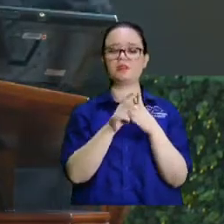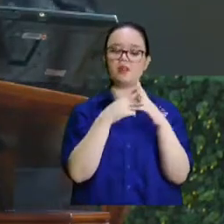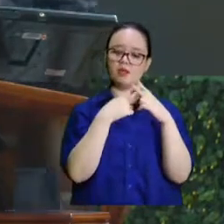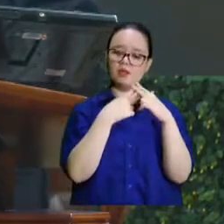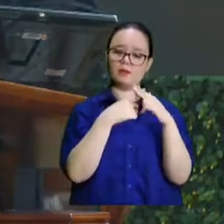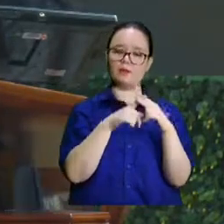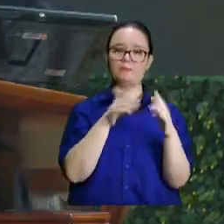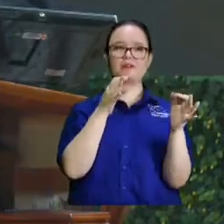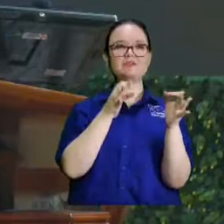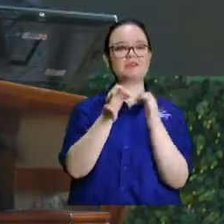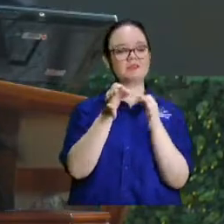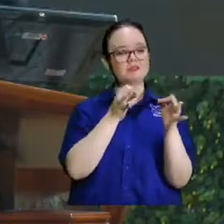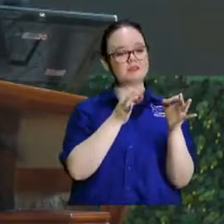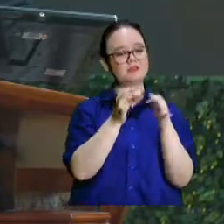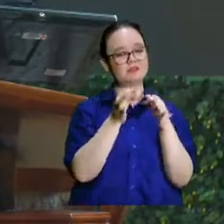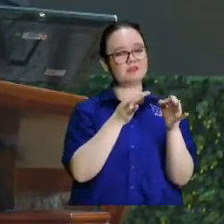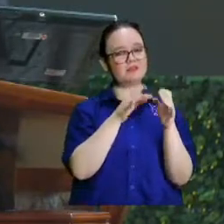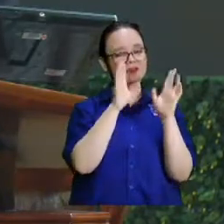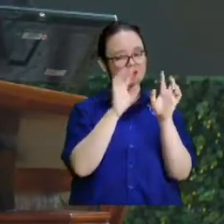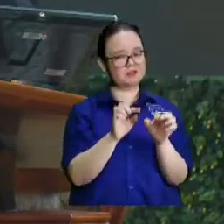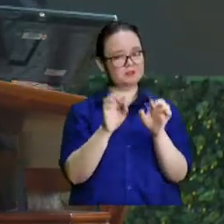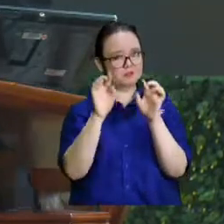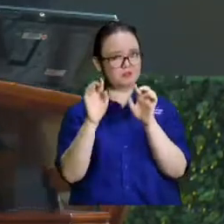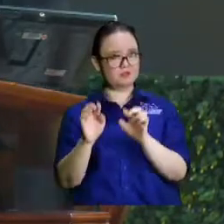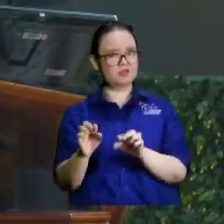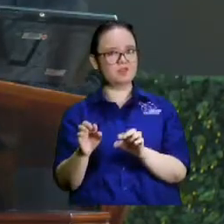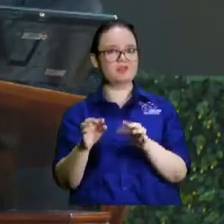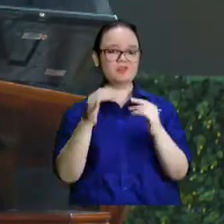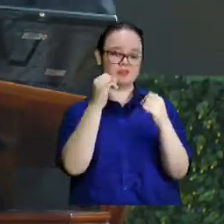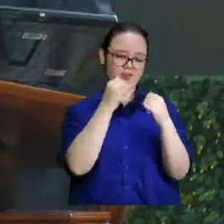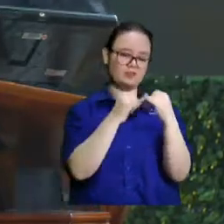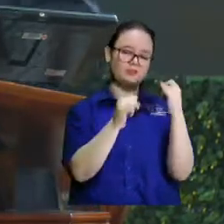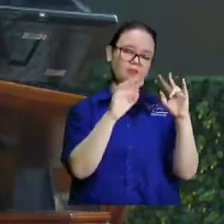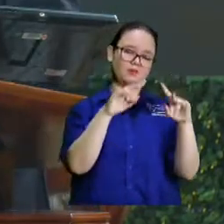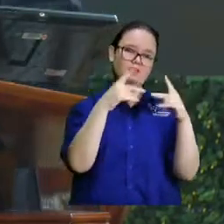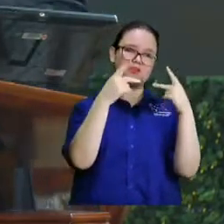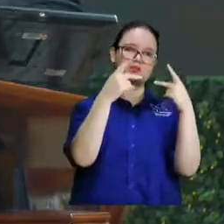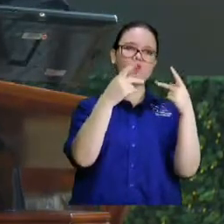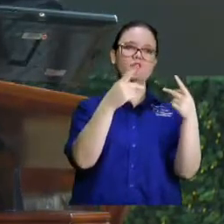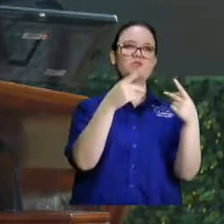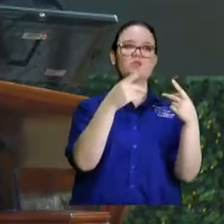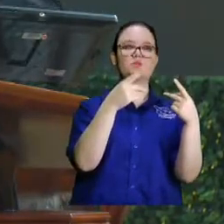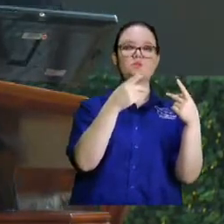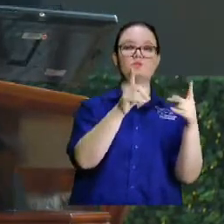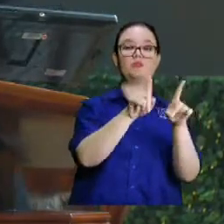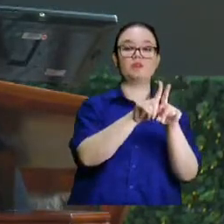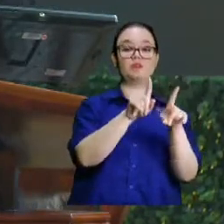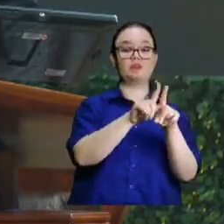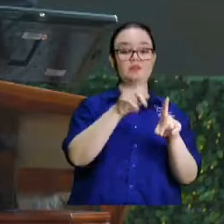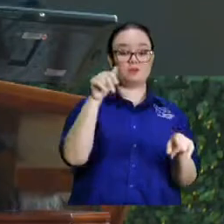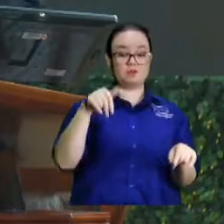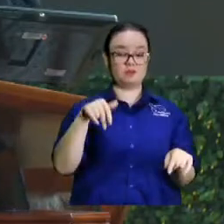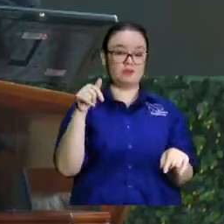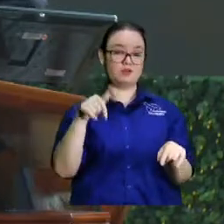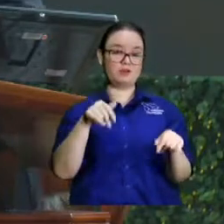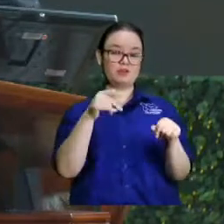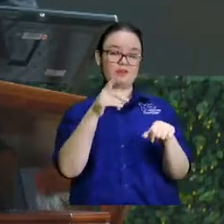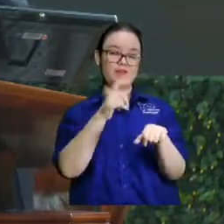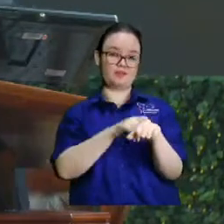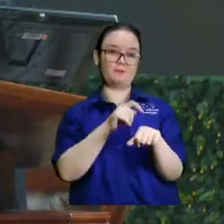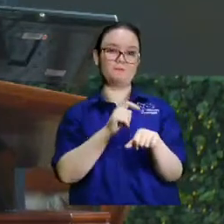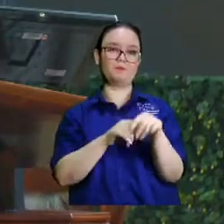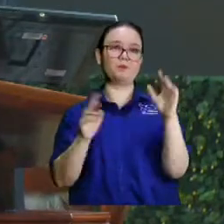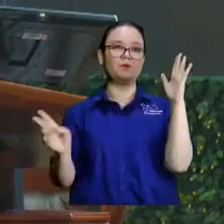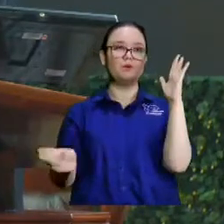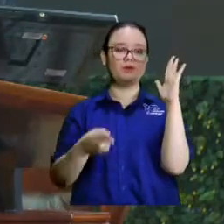empieza a tratar con la gente, y empieza a tratar, y termina la restauración. Eso es figura de nuestro tiempo. Nehemias, que es